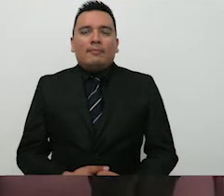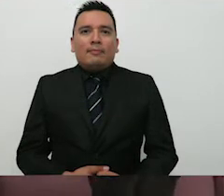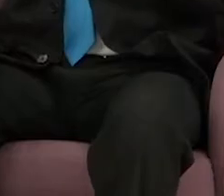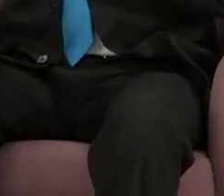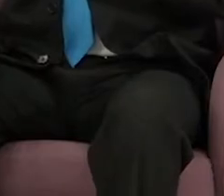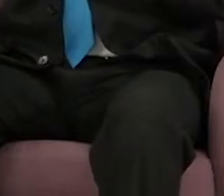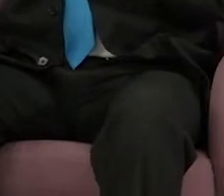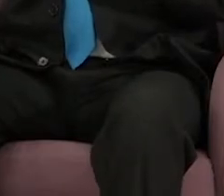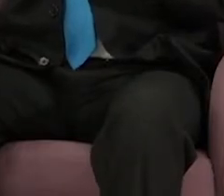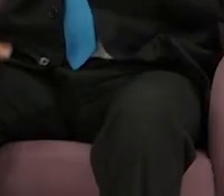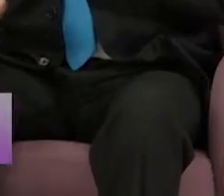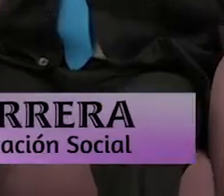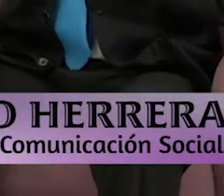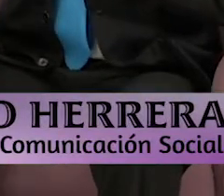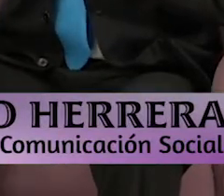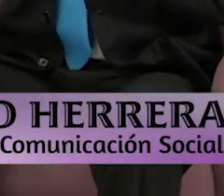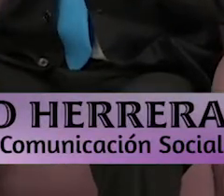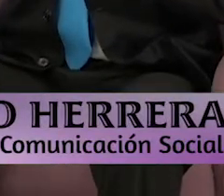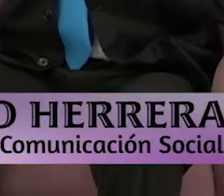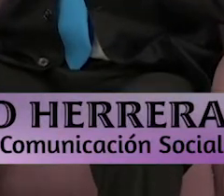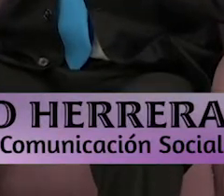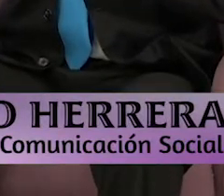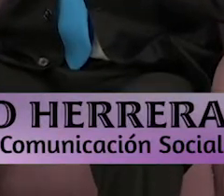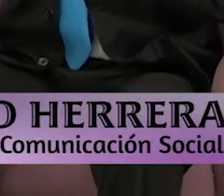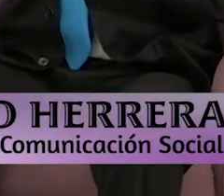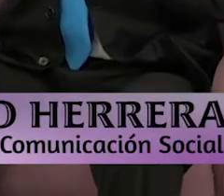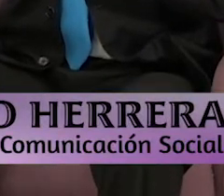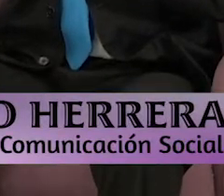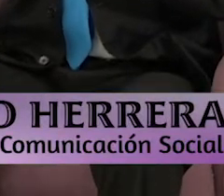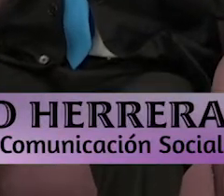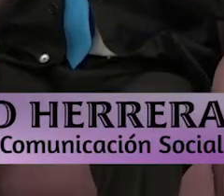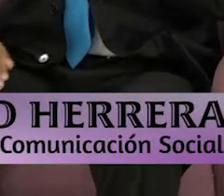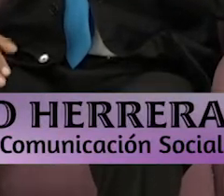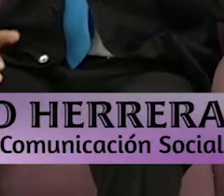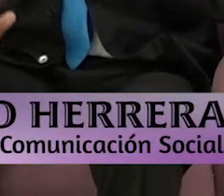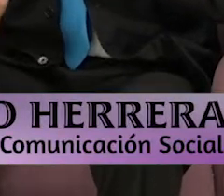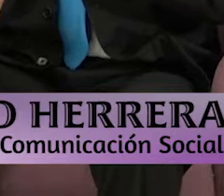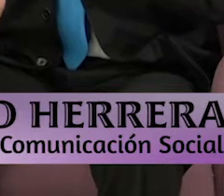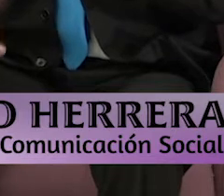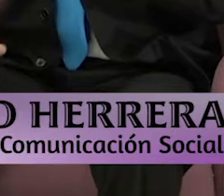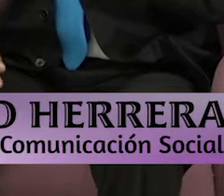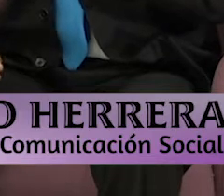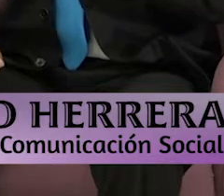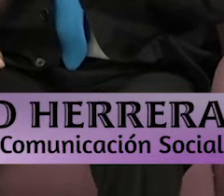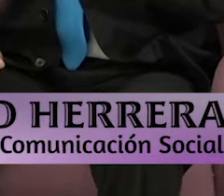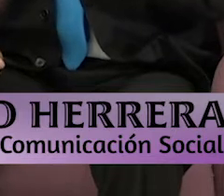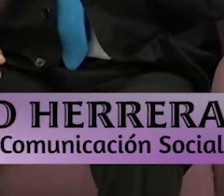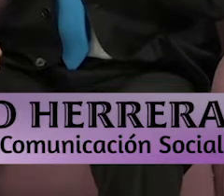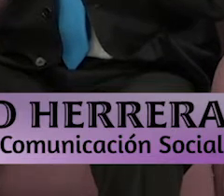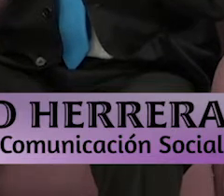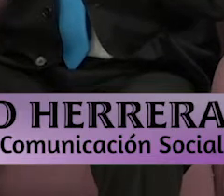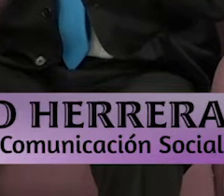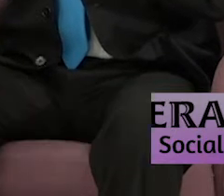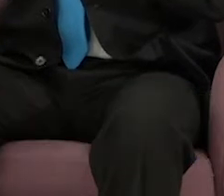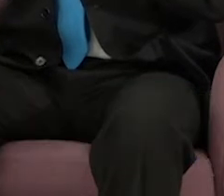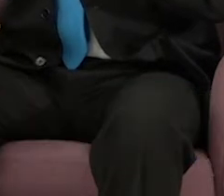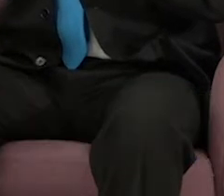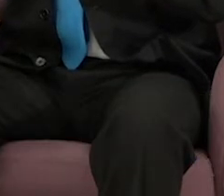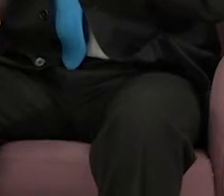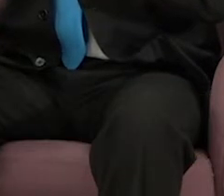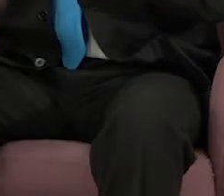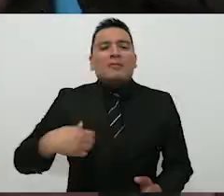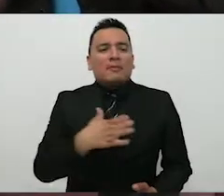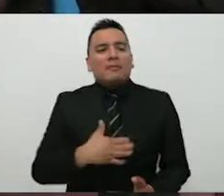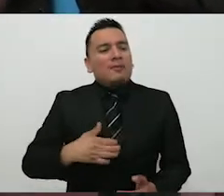Hola, ¿qué tal? Bienvenidos a su programa La Urna. Como siempre, le saludamos con mucho gusto en esta producción del Instituto Electoral de Coahuila. Y en esta ocasión